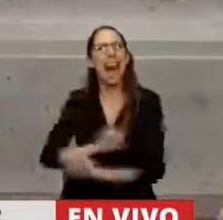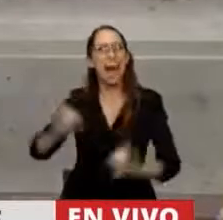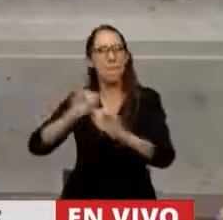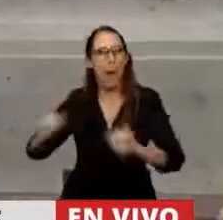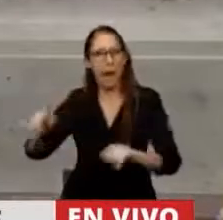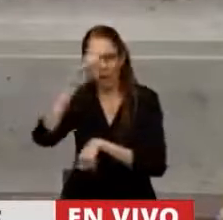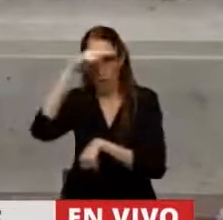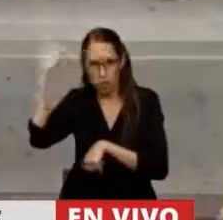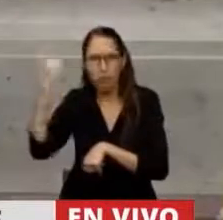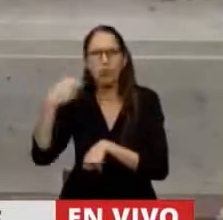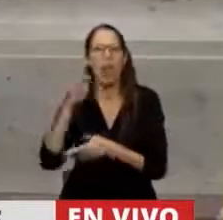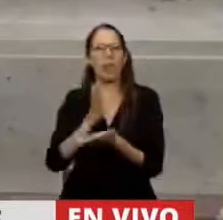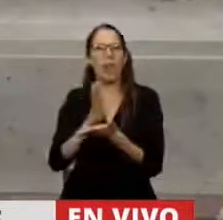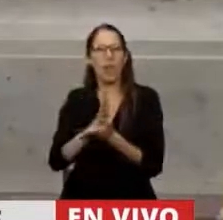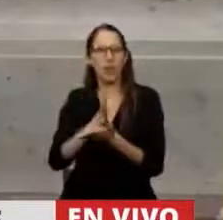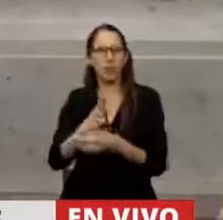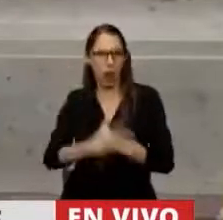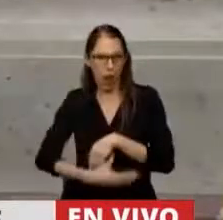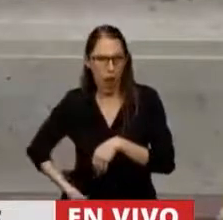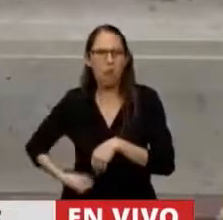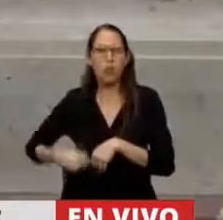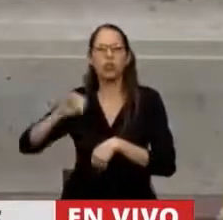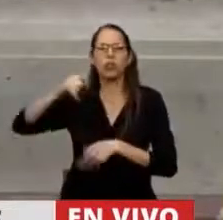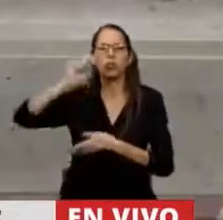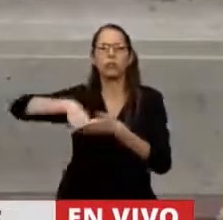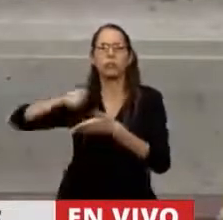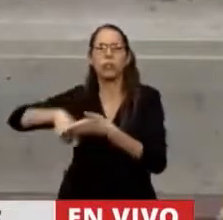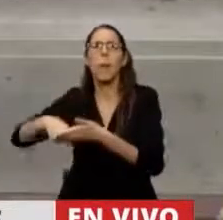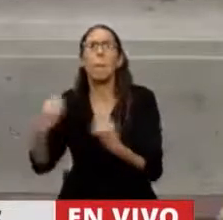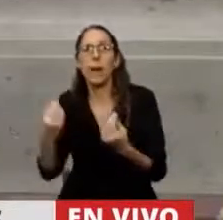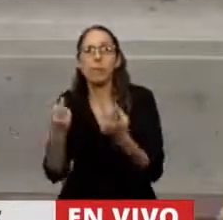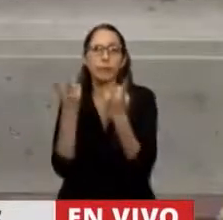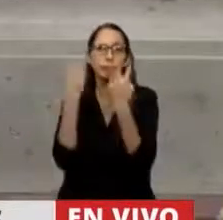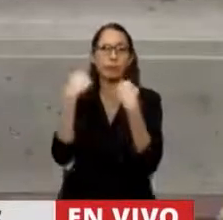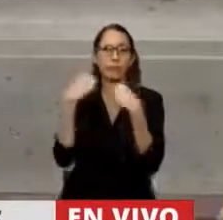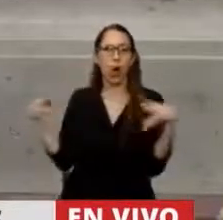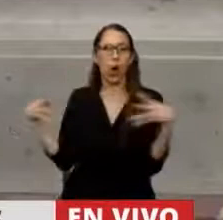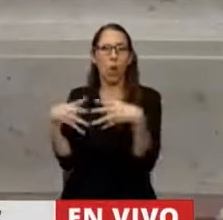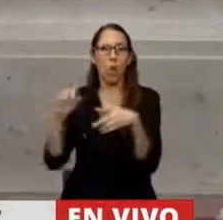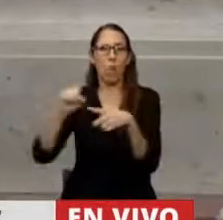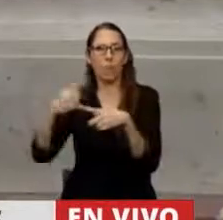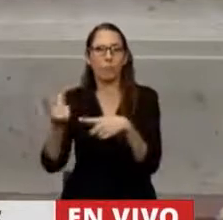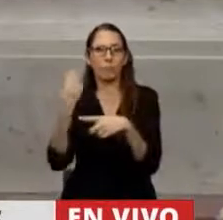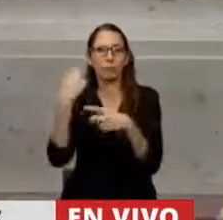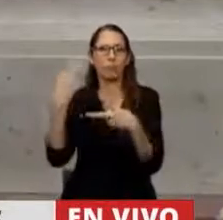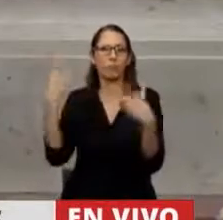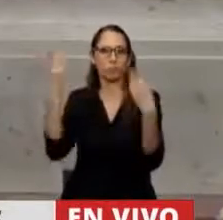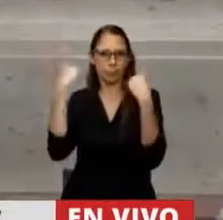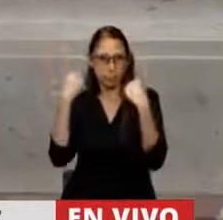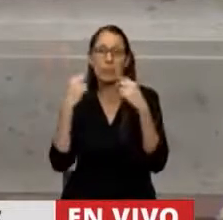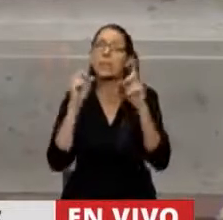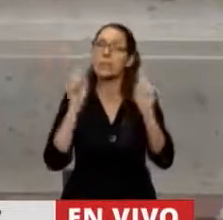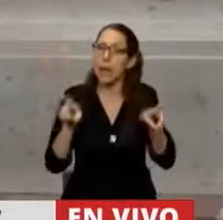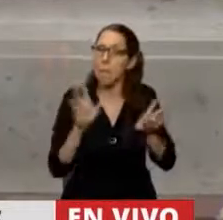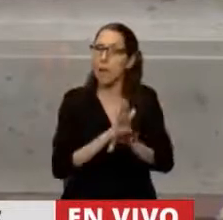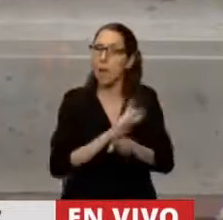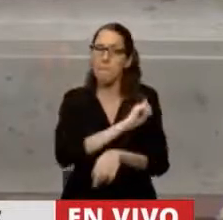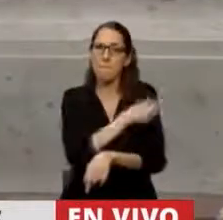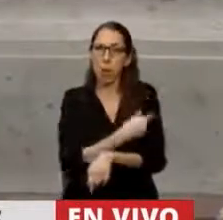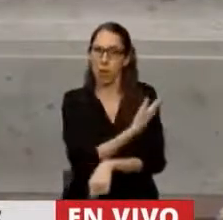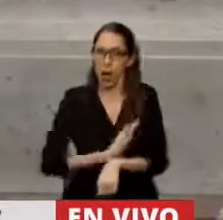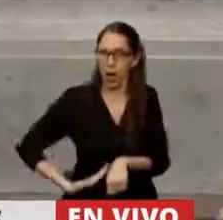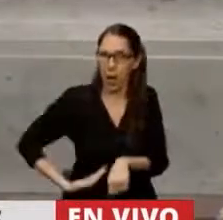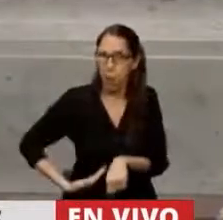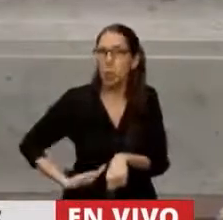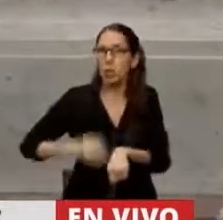por el derecho al aborto, pero se subordinaban a la disciplina de bloque y también por orden del Poder Ejecutivo. Durante